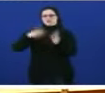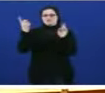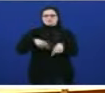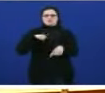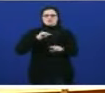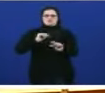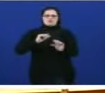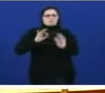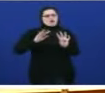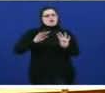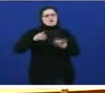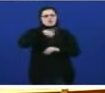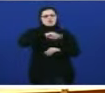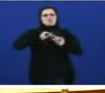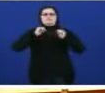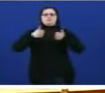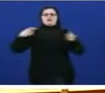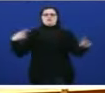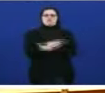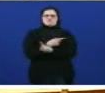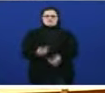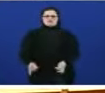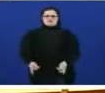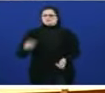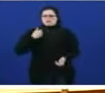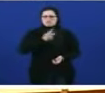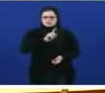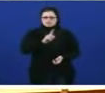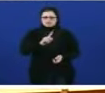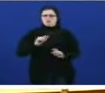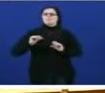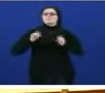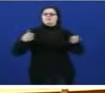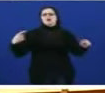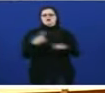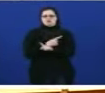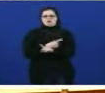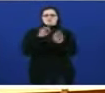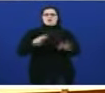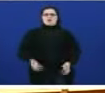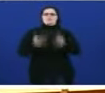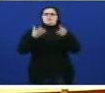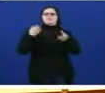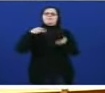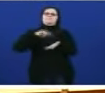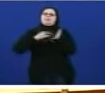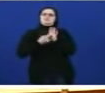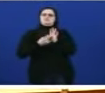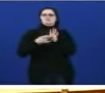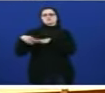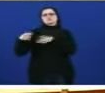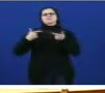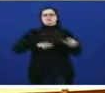casa polo tellado e non o fan por casualidade. Comezan a casa polo tellado aprobando primeiros planos sectoriais